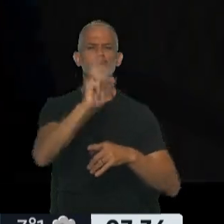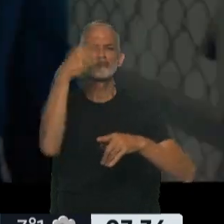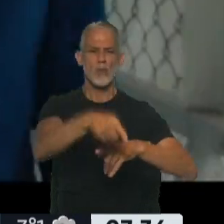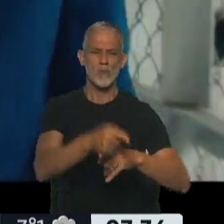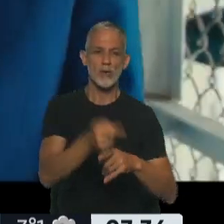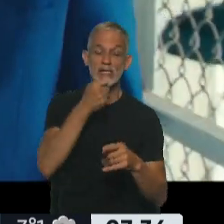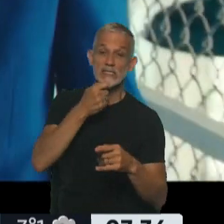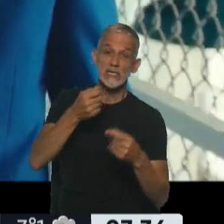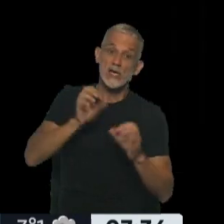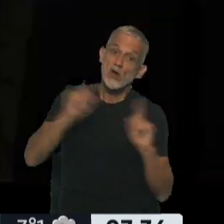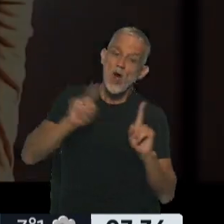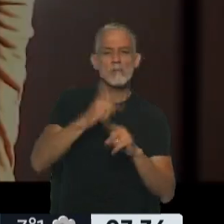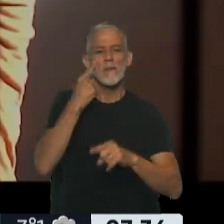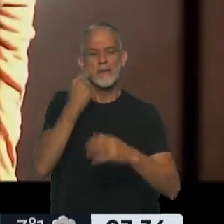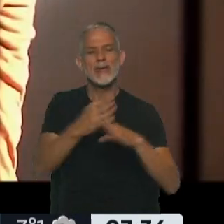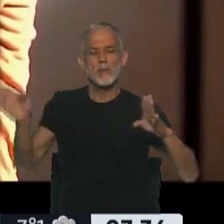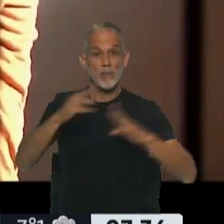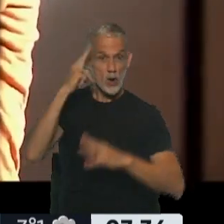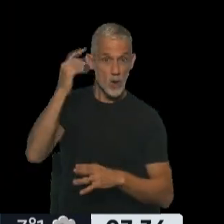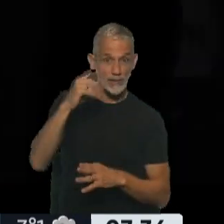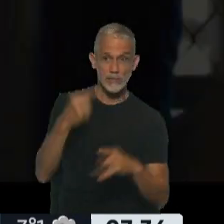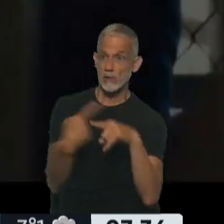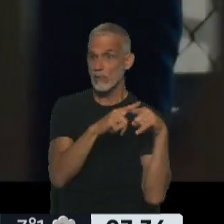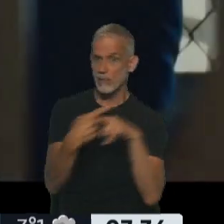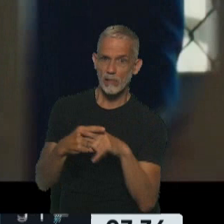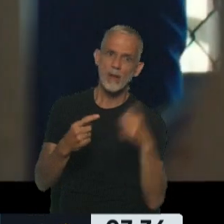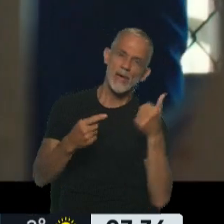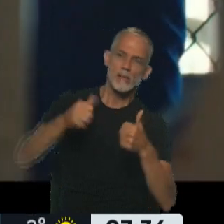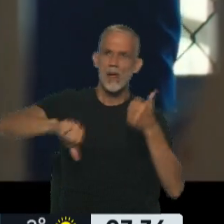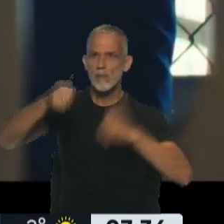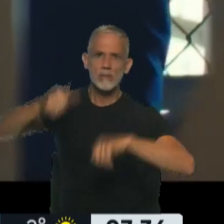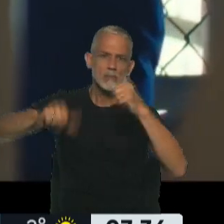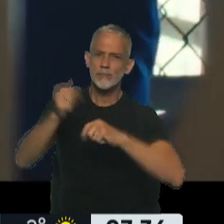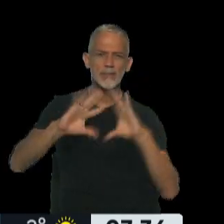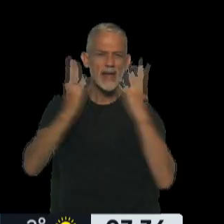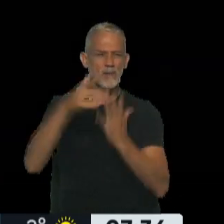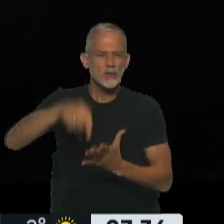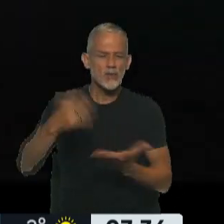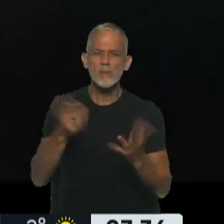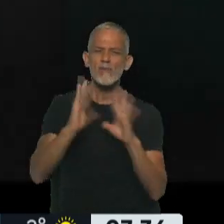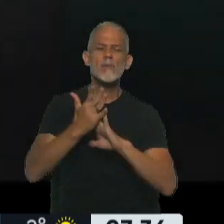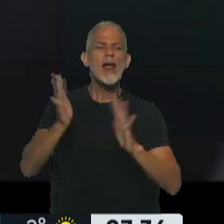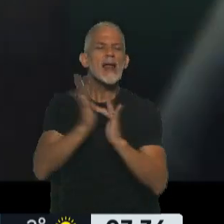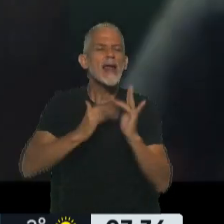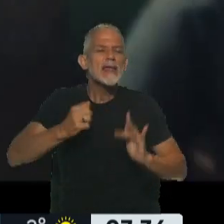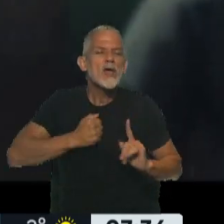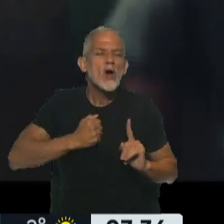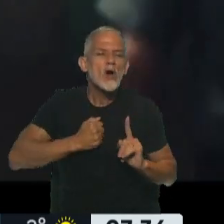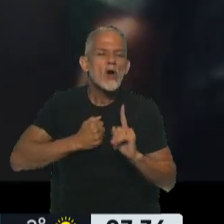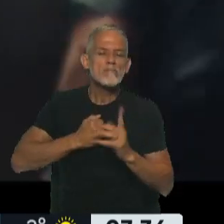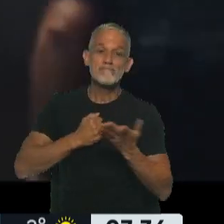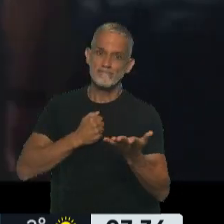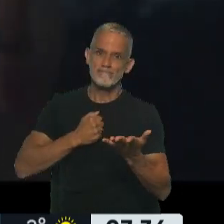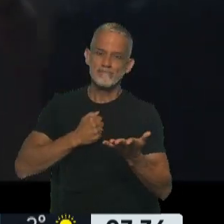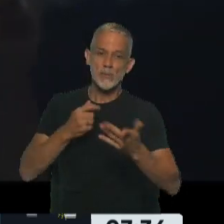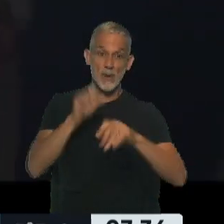va a seguir vivo. Durante 90 minutos van a discutir sobre el bien y el mal en el mundo de hoy, pero desde la óptica religiosa cristiana. Porque